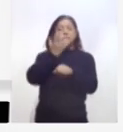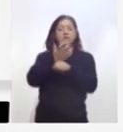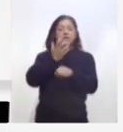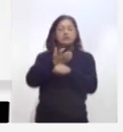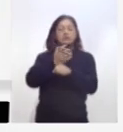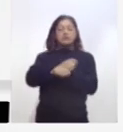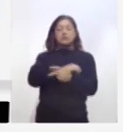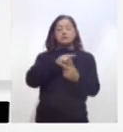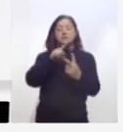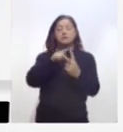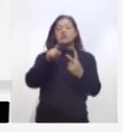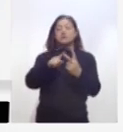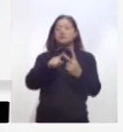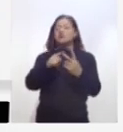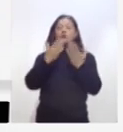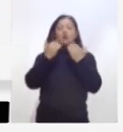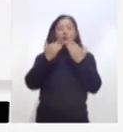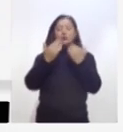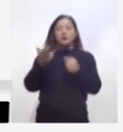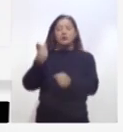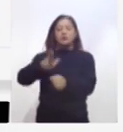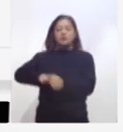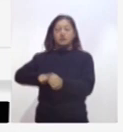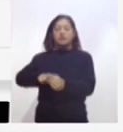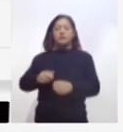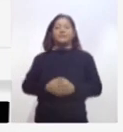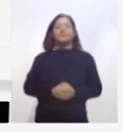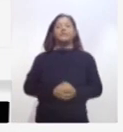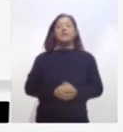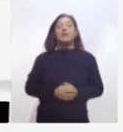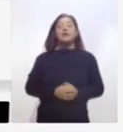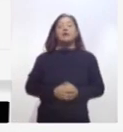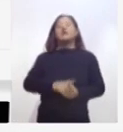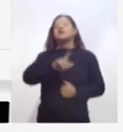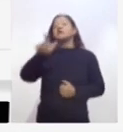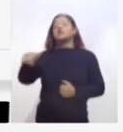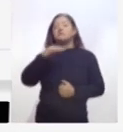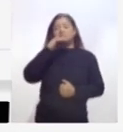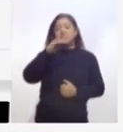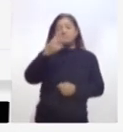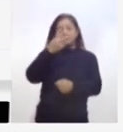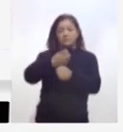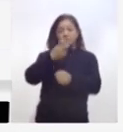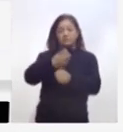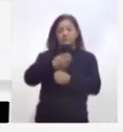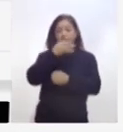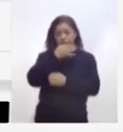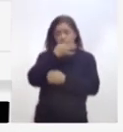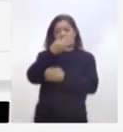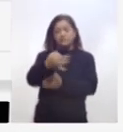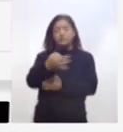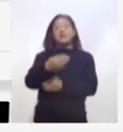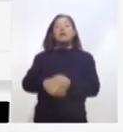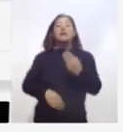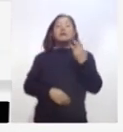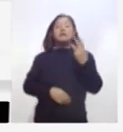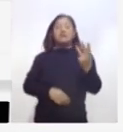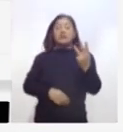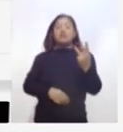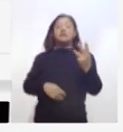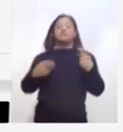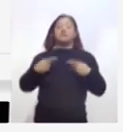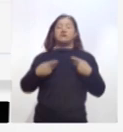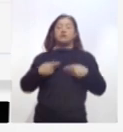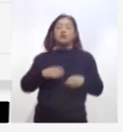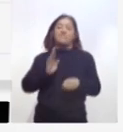Ninguno requirió hospitalización. En un segundo mensaje compartió, con estos tres casos positivos más en Tlaxcala. Al